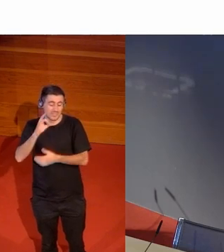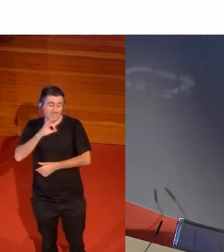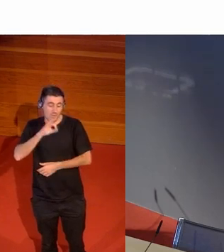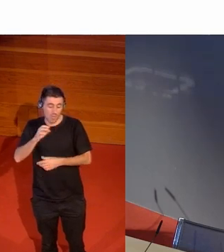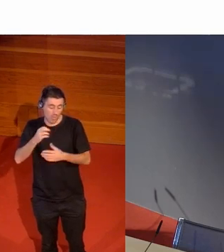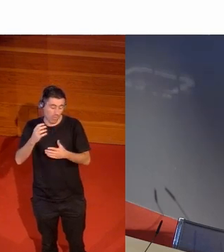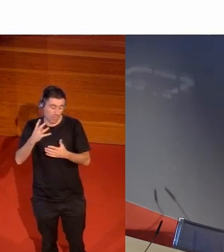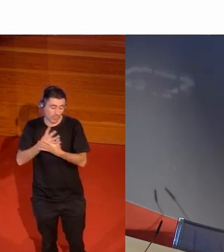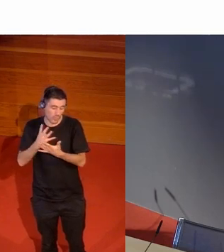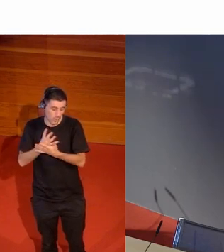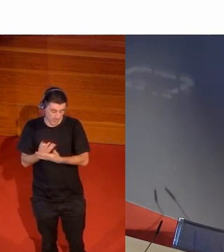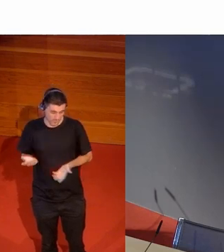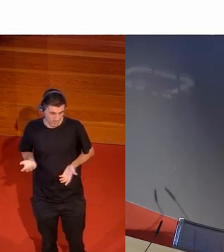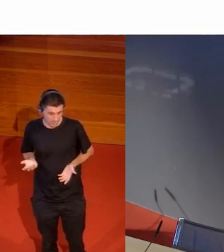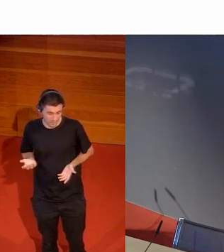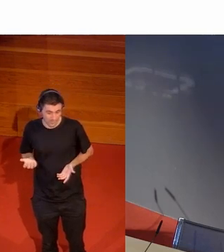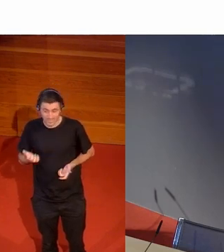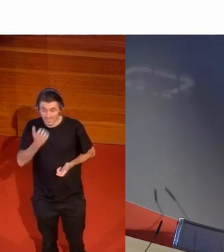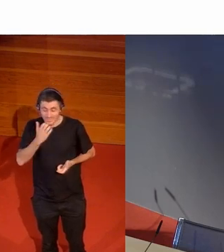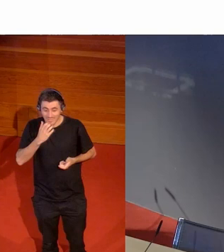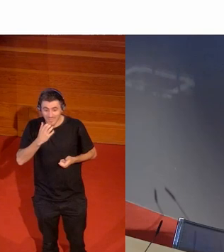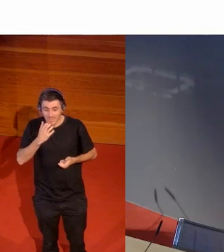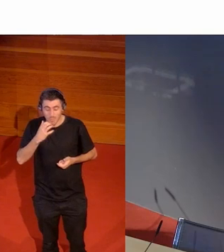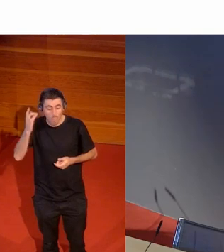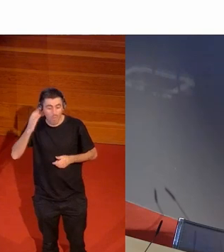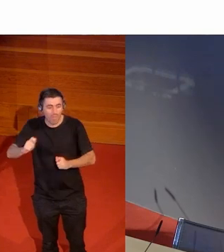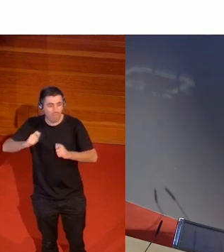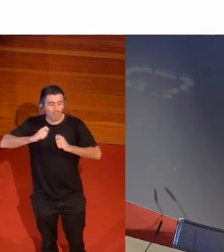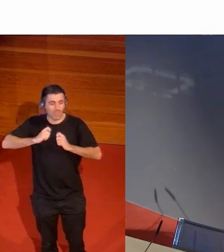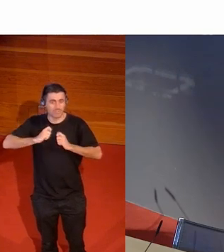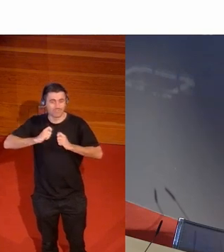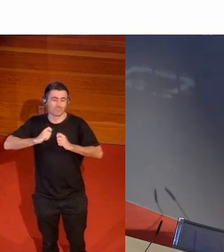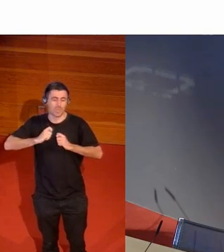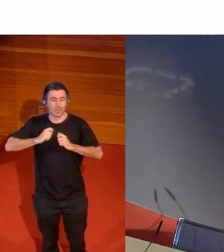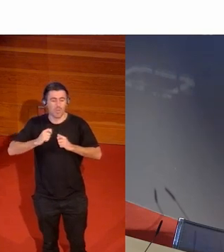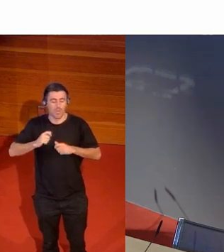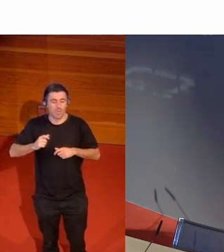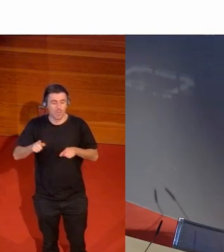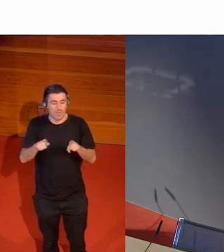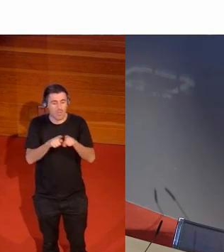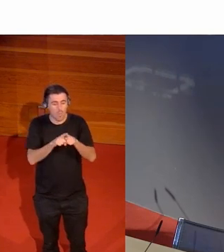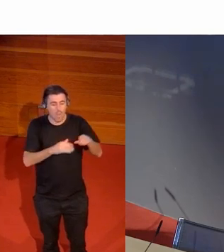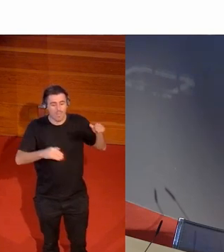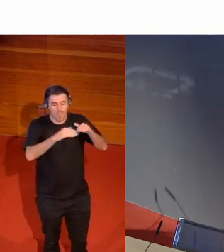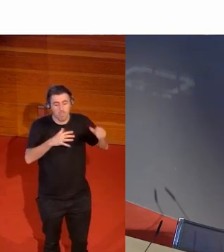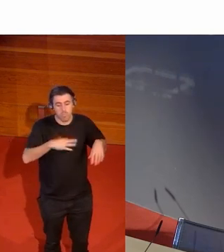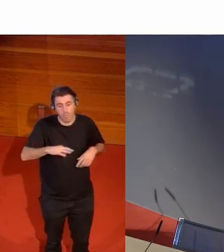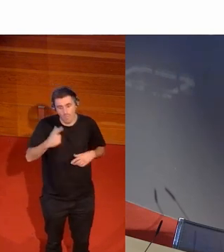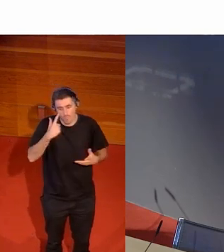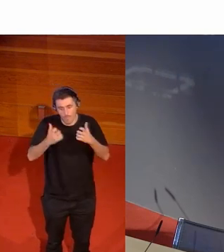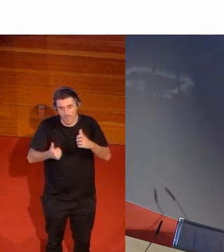yo que si nos hubieran dado las mismas oportunidades a lo mejor las mujeres hubieran tenido un papel un poquito más de relumbrón en